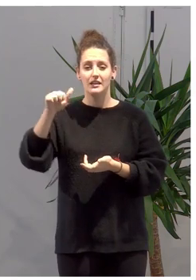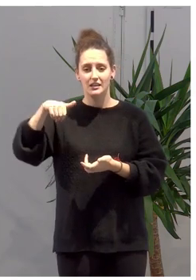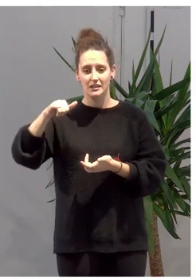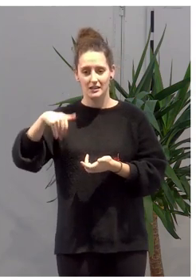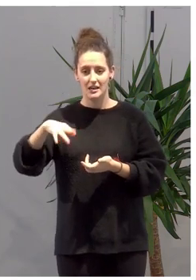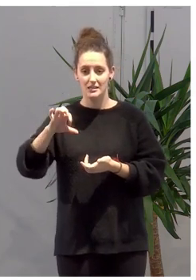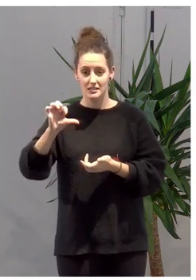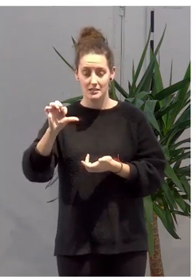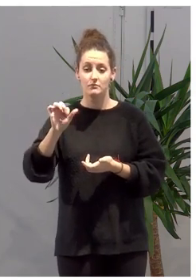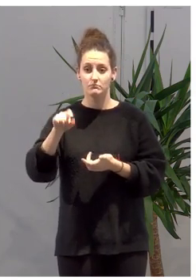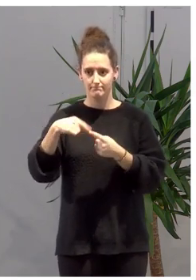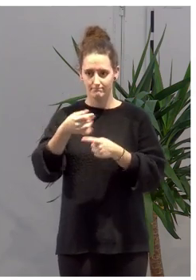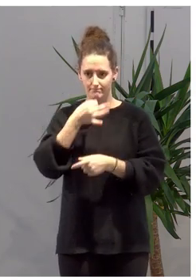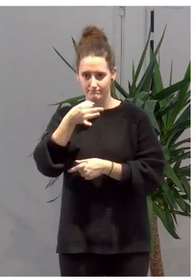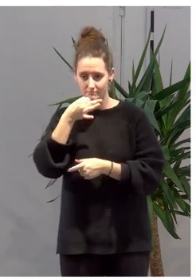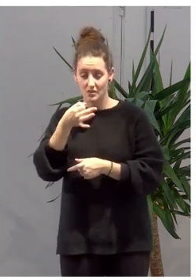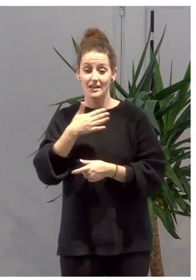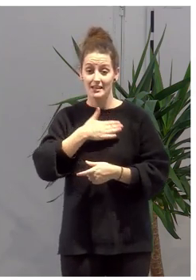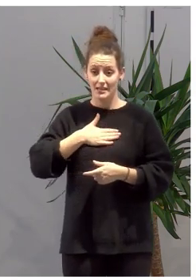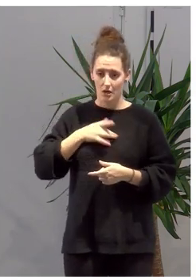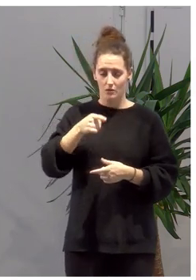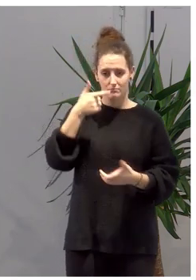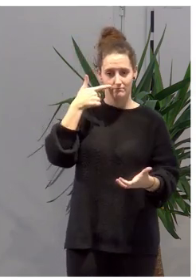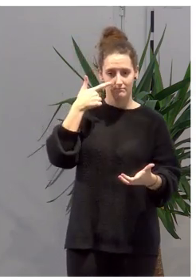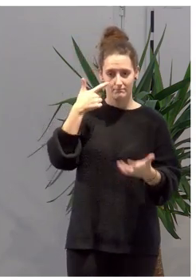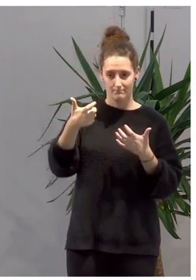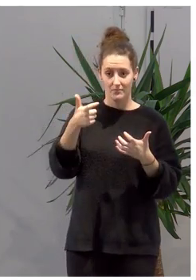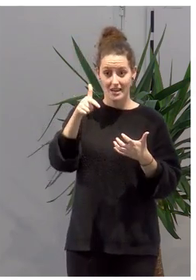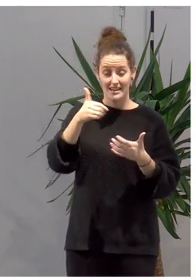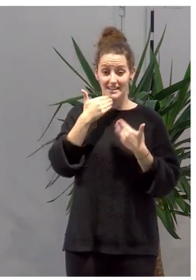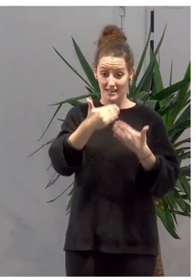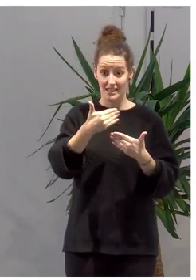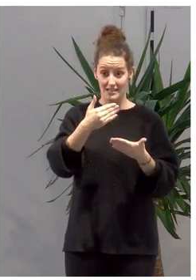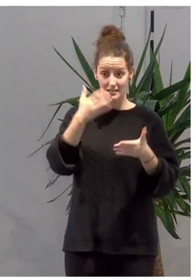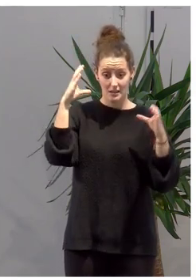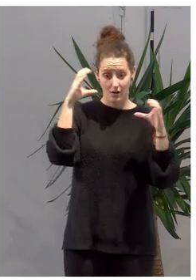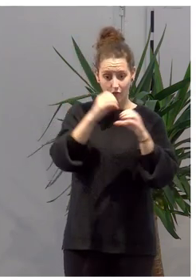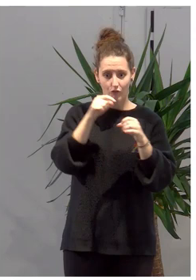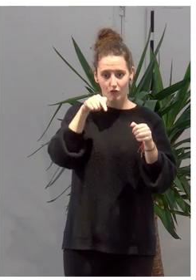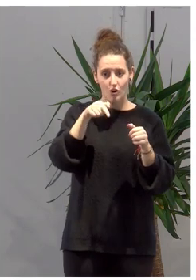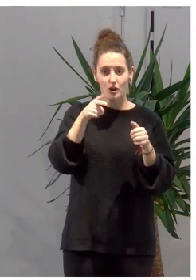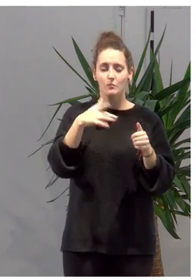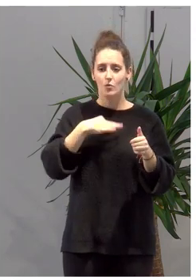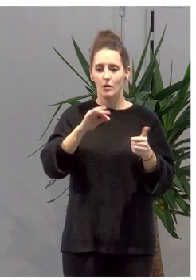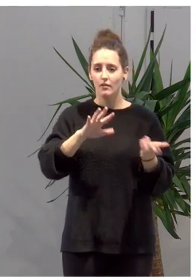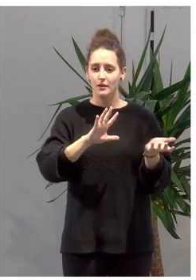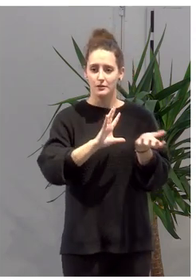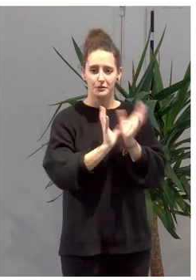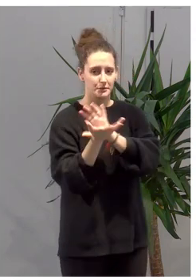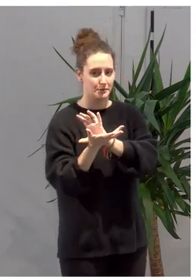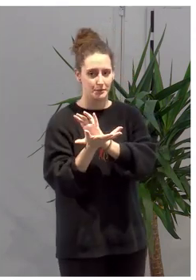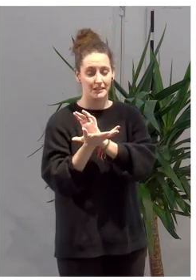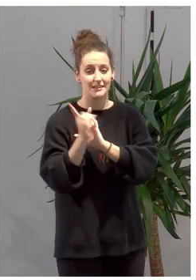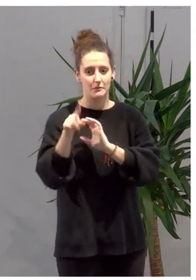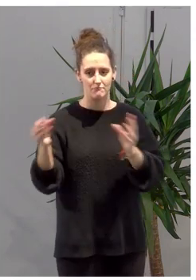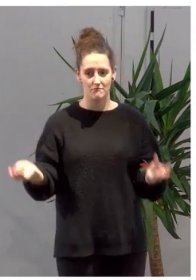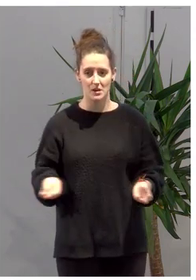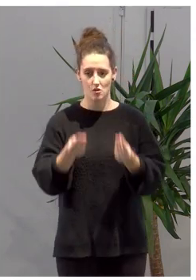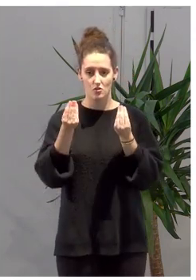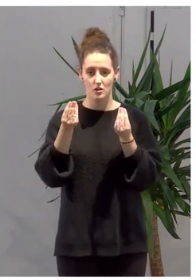destacar que gracias a este enfoque vamos a poder transformar y mejorar